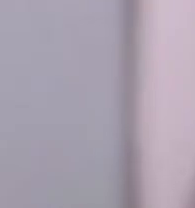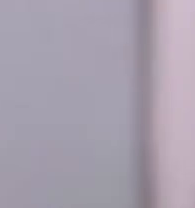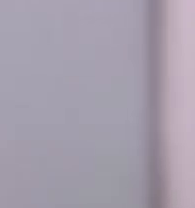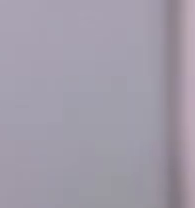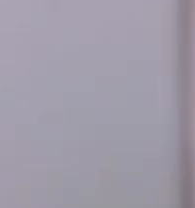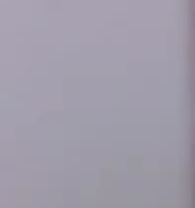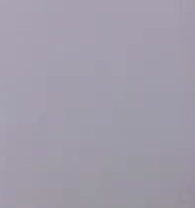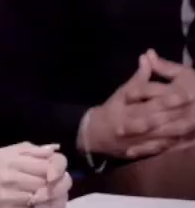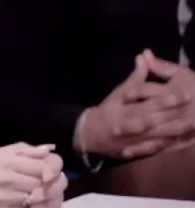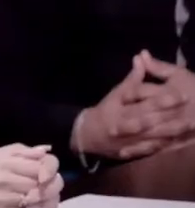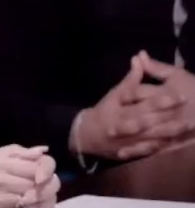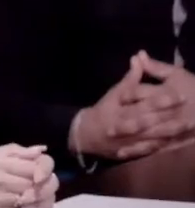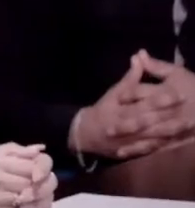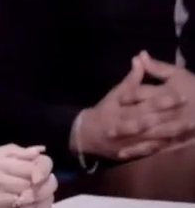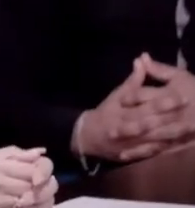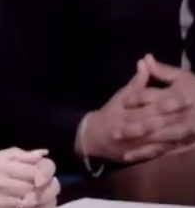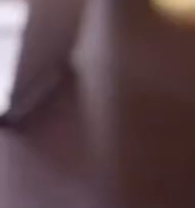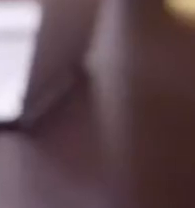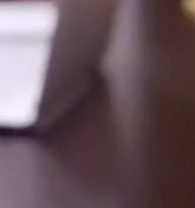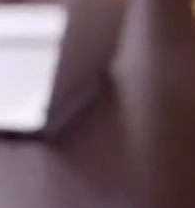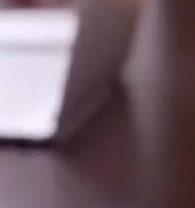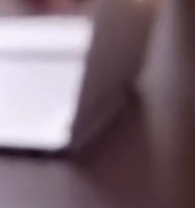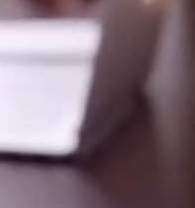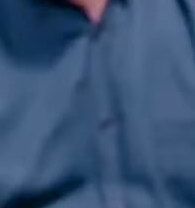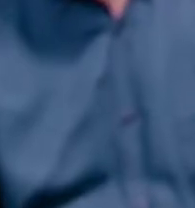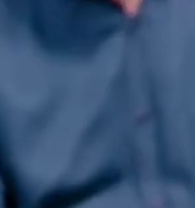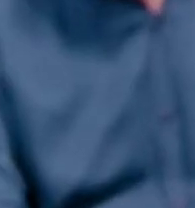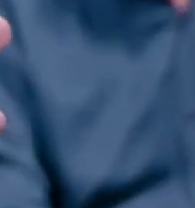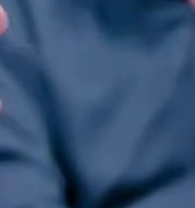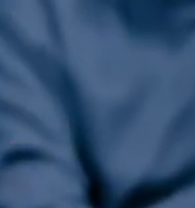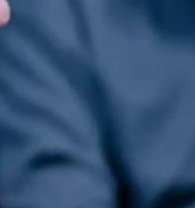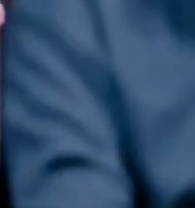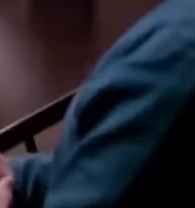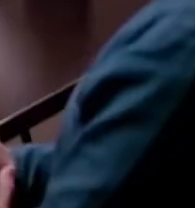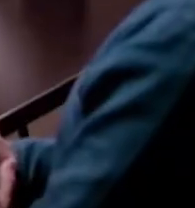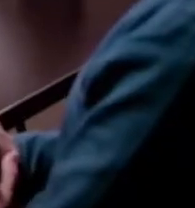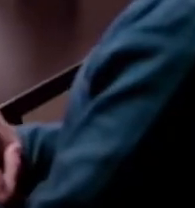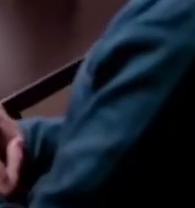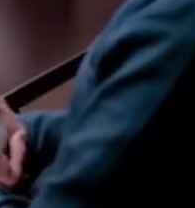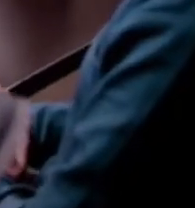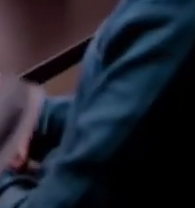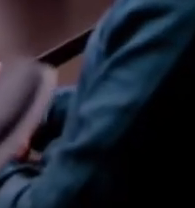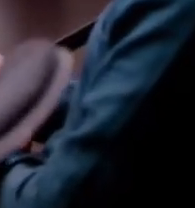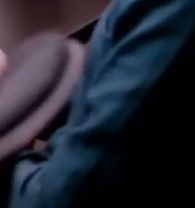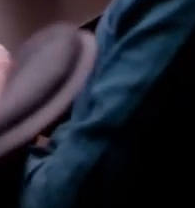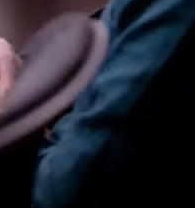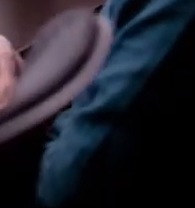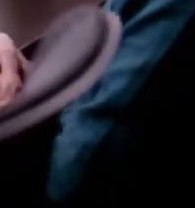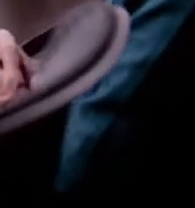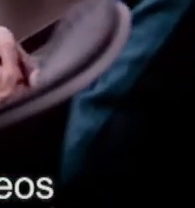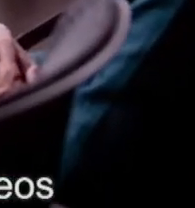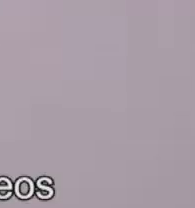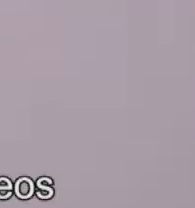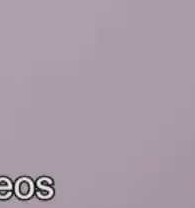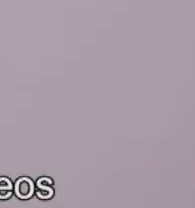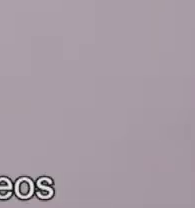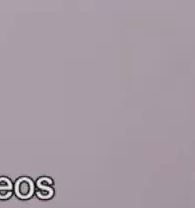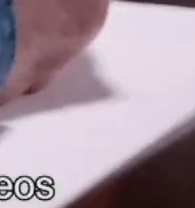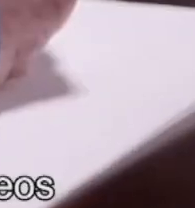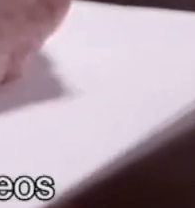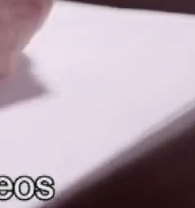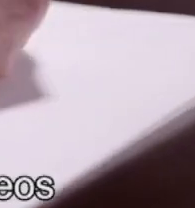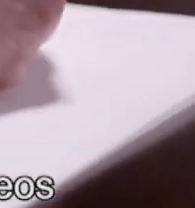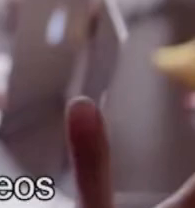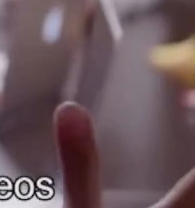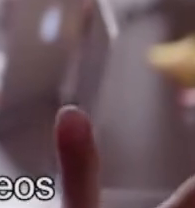trabajar por ti, por tu empleo y por tu empresa. En equipo, formaremos un gobierno eficiente para volver a